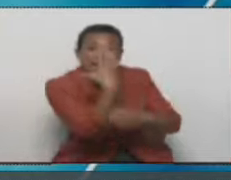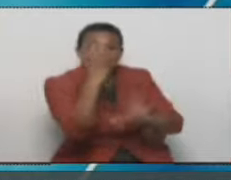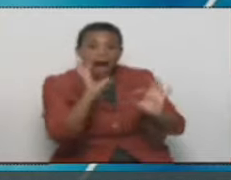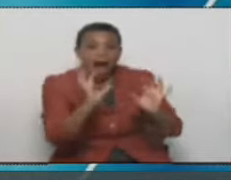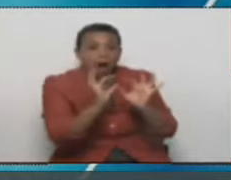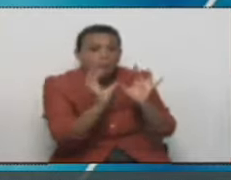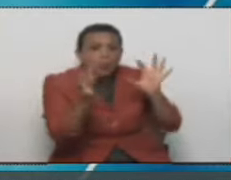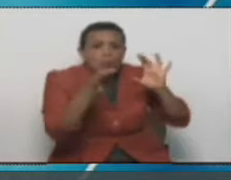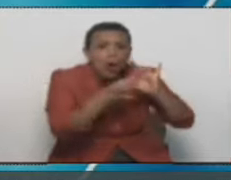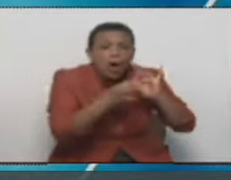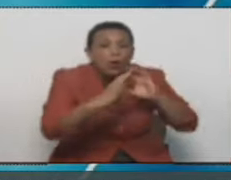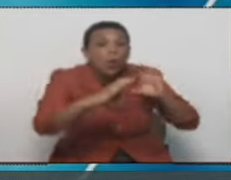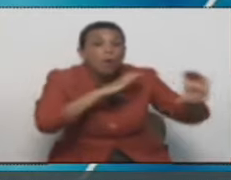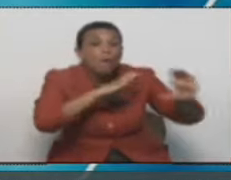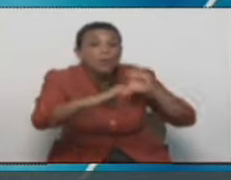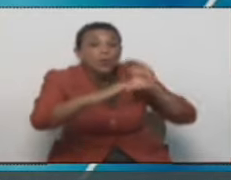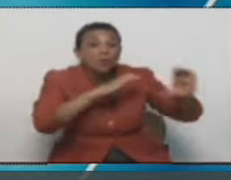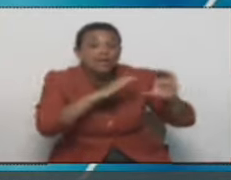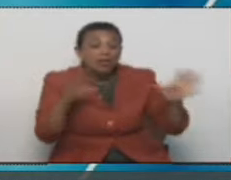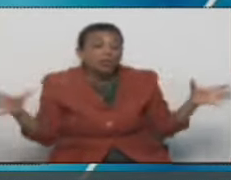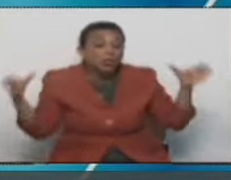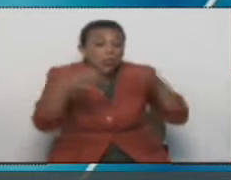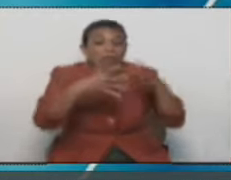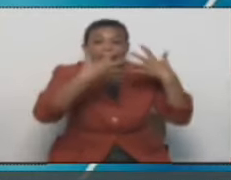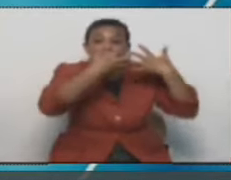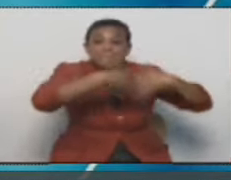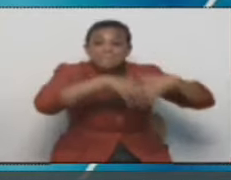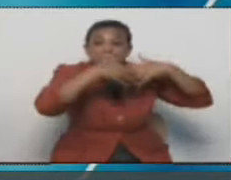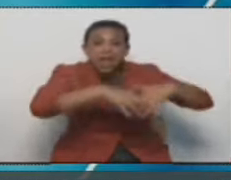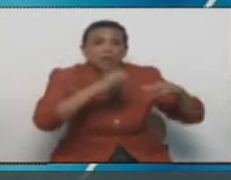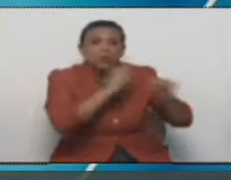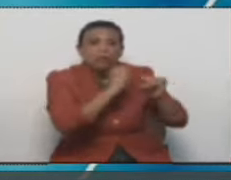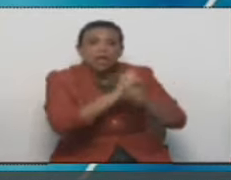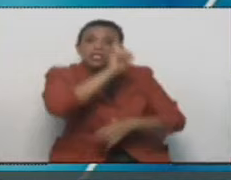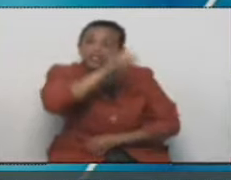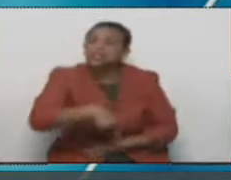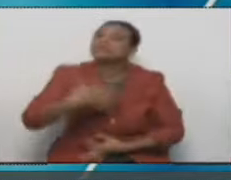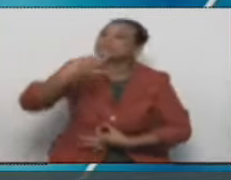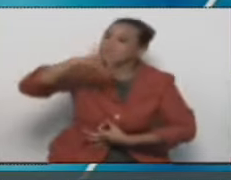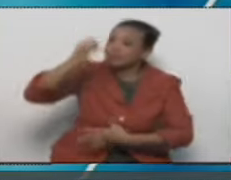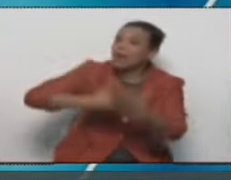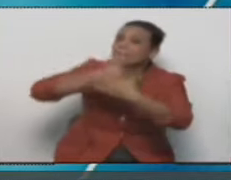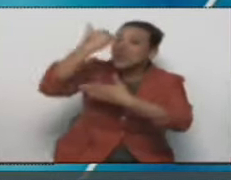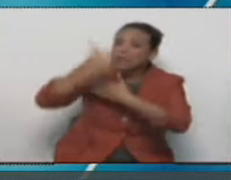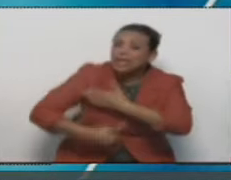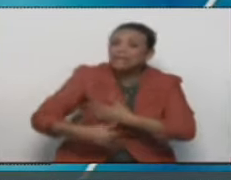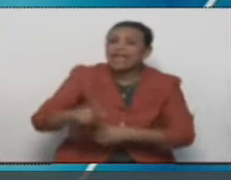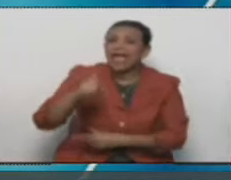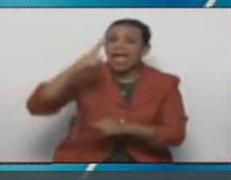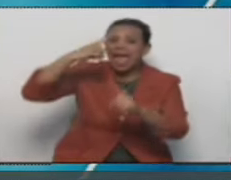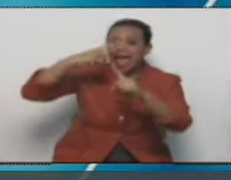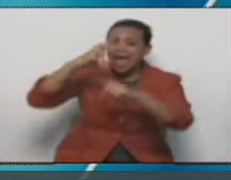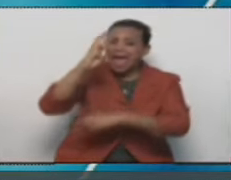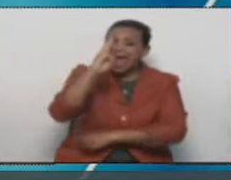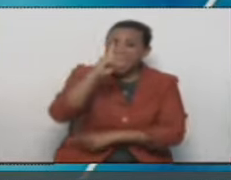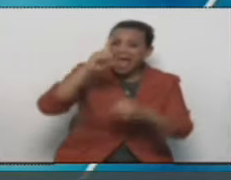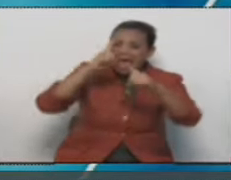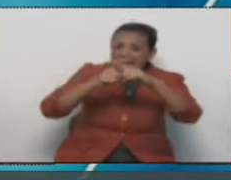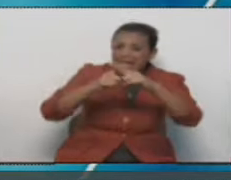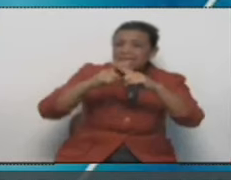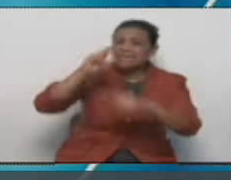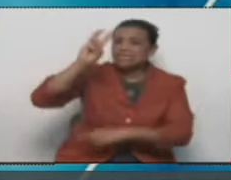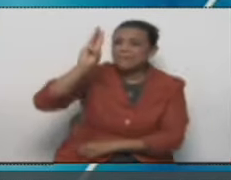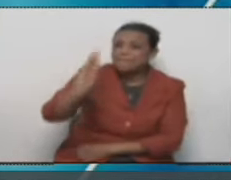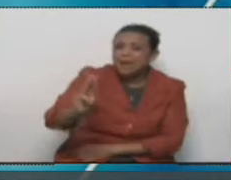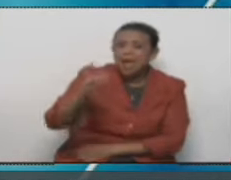para la comunicación entre todas las empresas de internet. Correcto, ese es el proyecto IXP, comandante. Aquí están los protagonistas de este